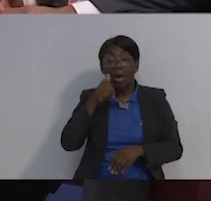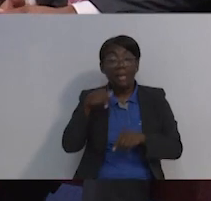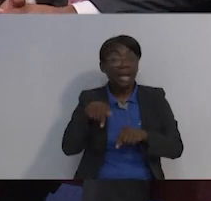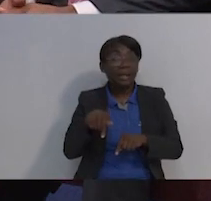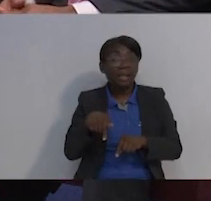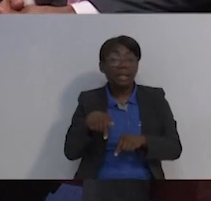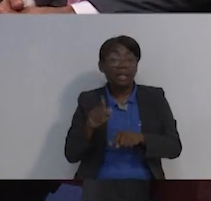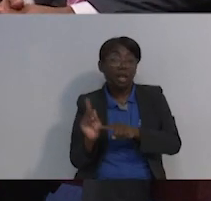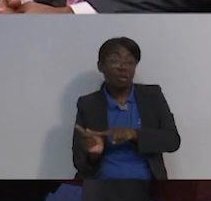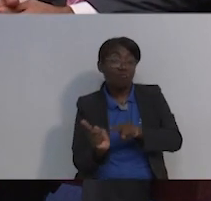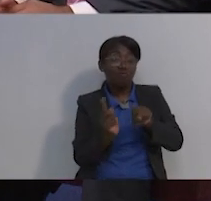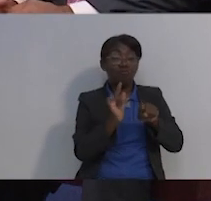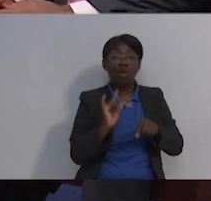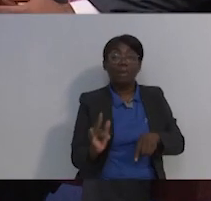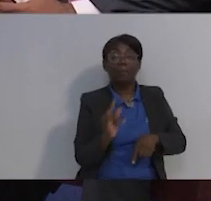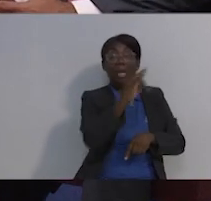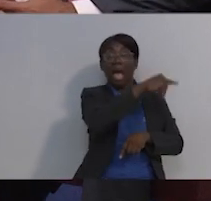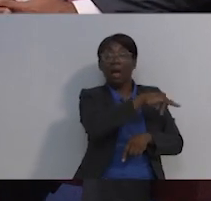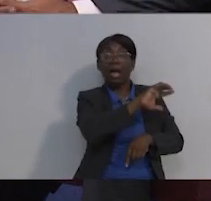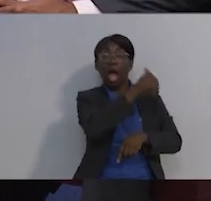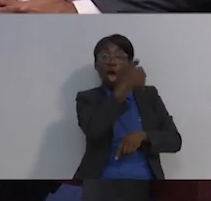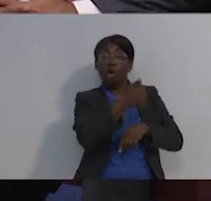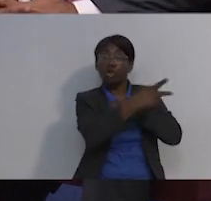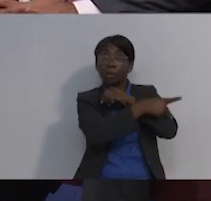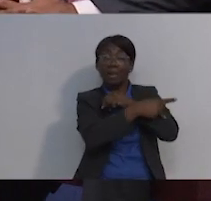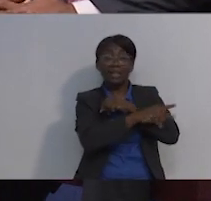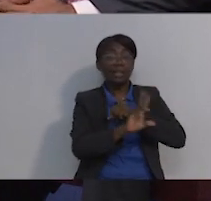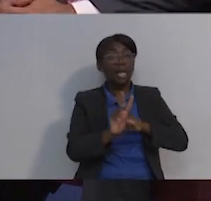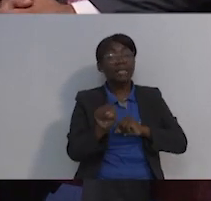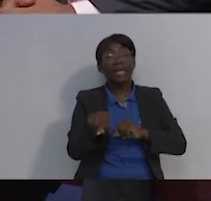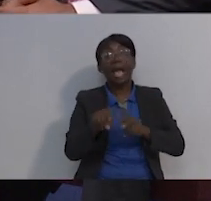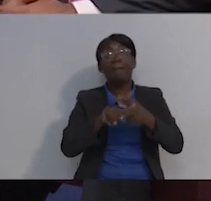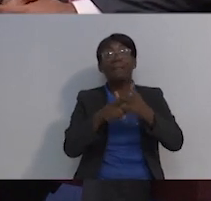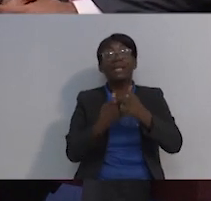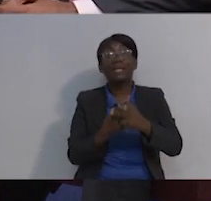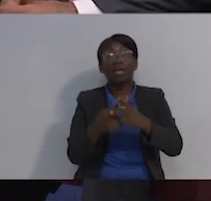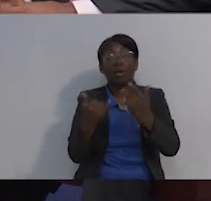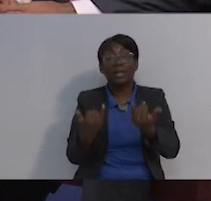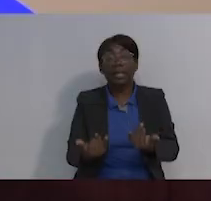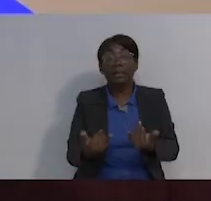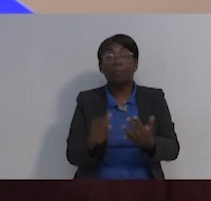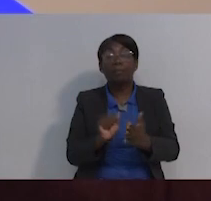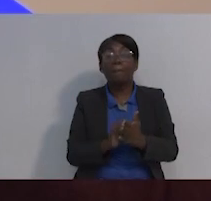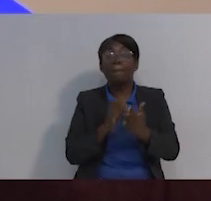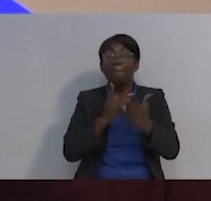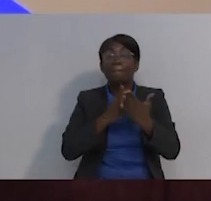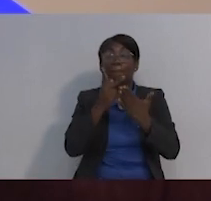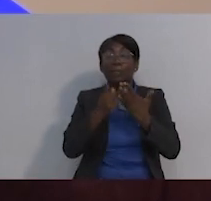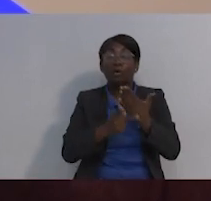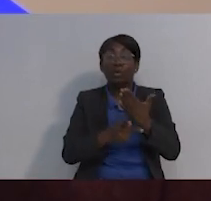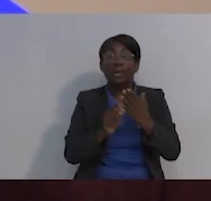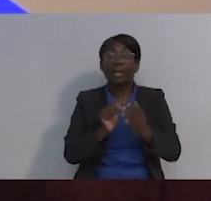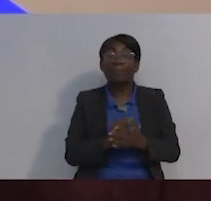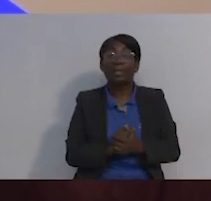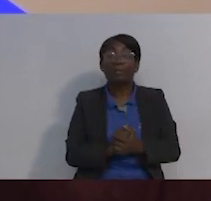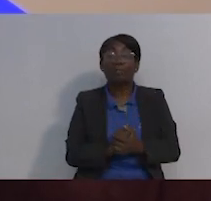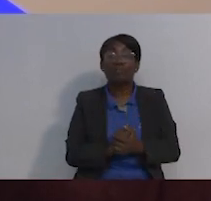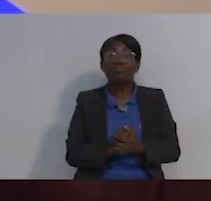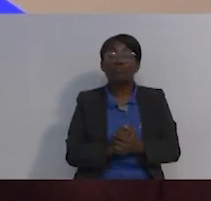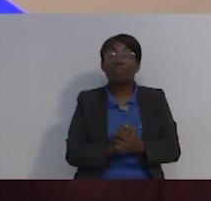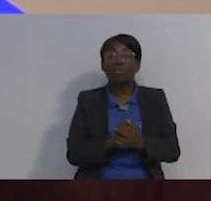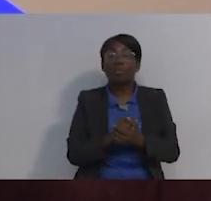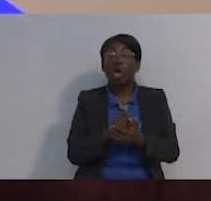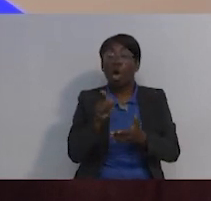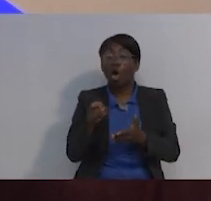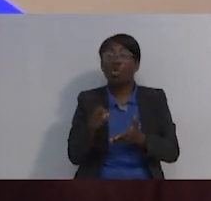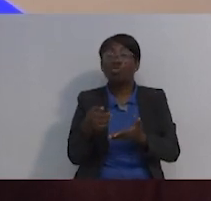los tengamos que mandar a formar afuera, han empezado nuevos programas como, por ejemplo, se han estado